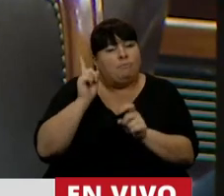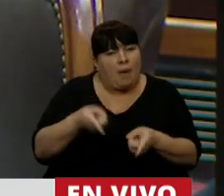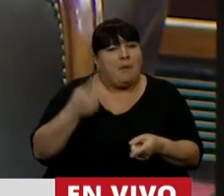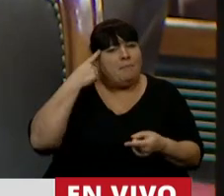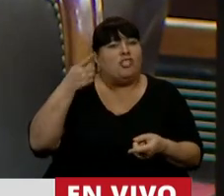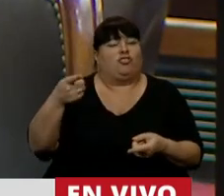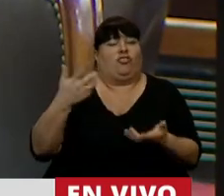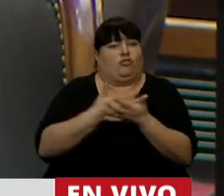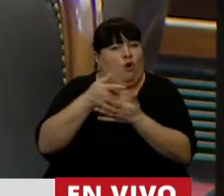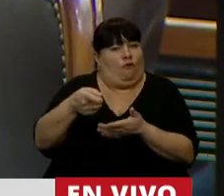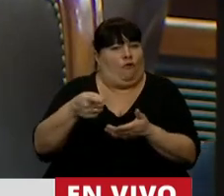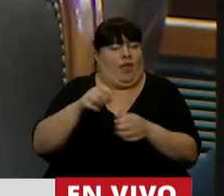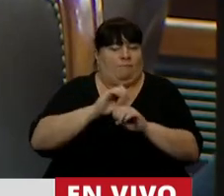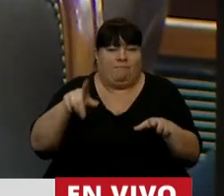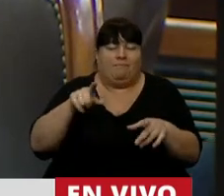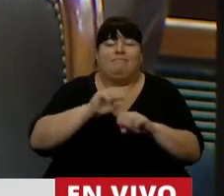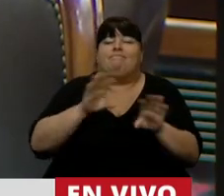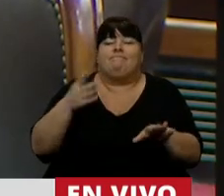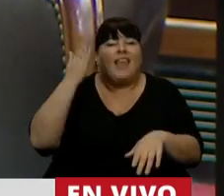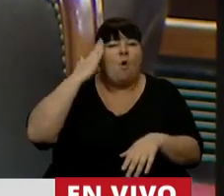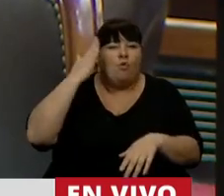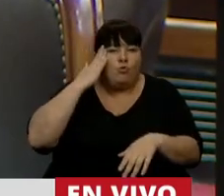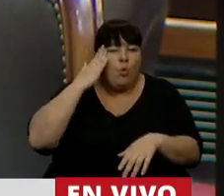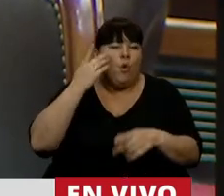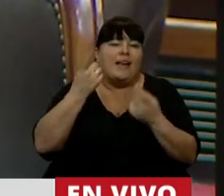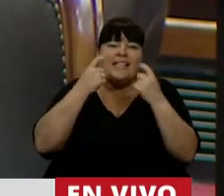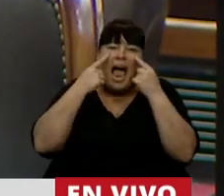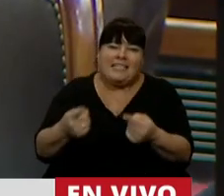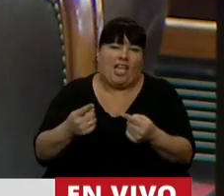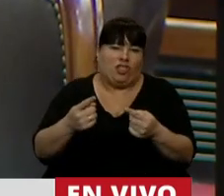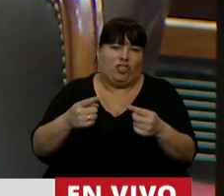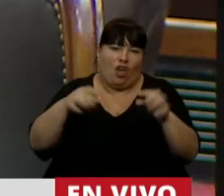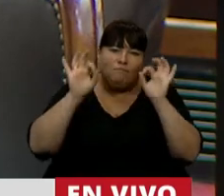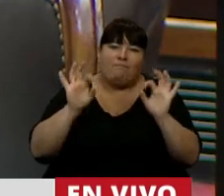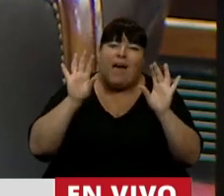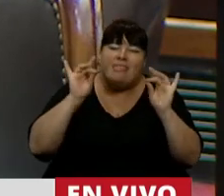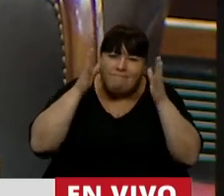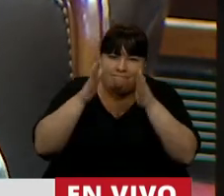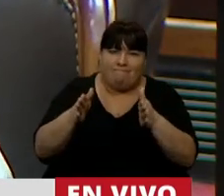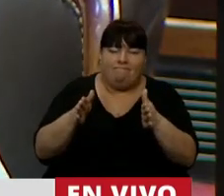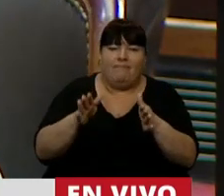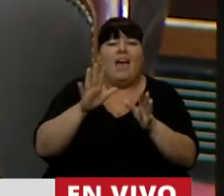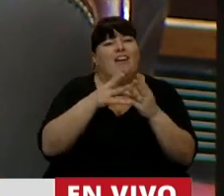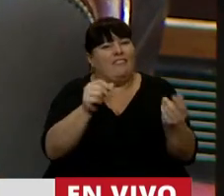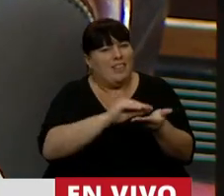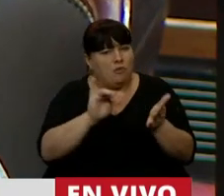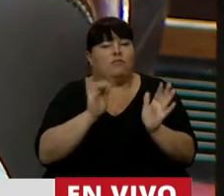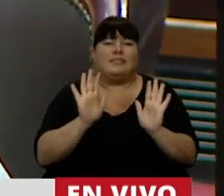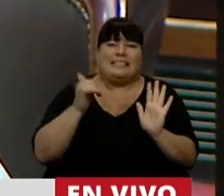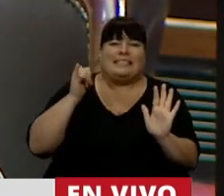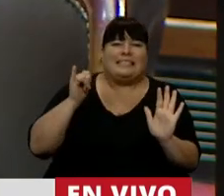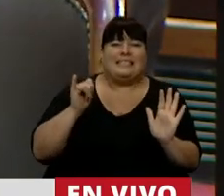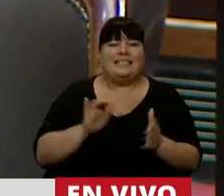víctima de la misma tragedia, esa tragedia cultural que requiere una atención más compleja. a redondeando. Ay, sí, sí, sí.